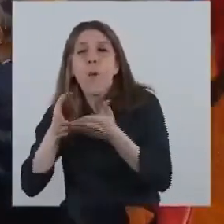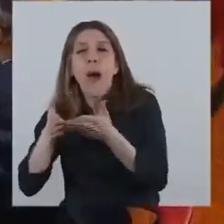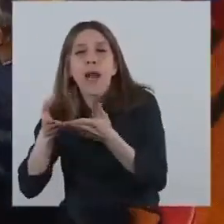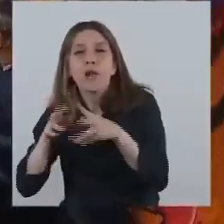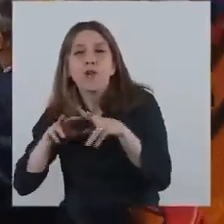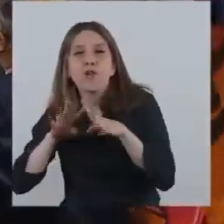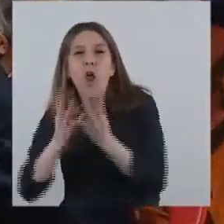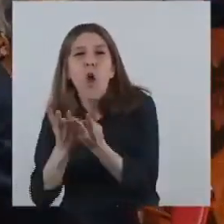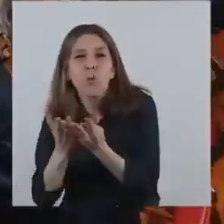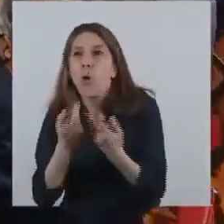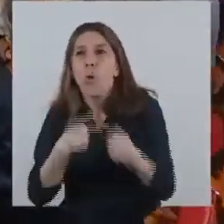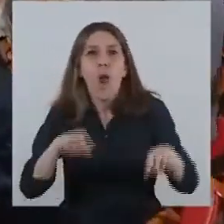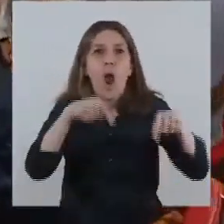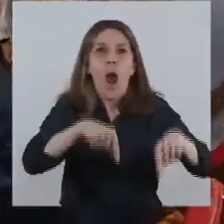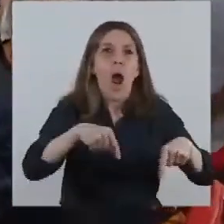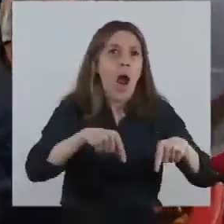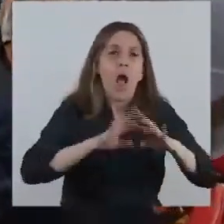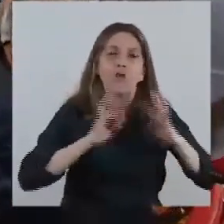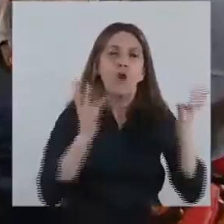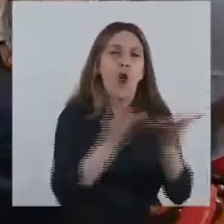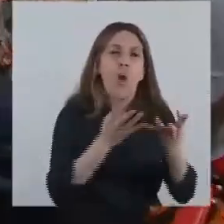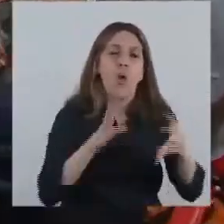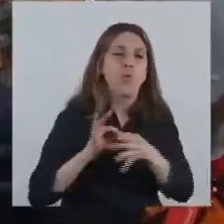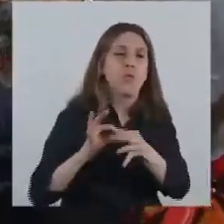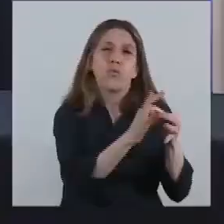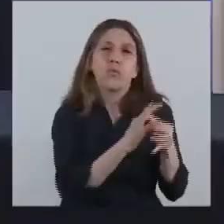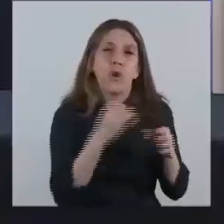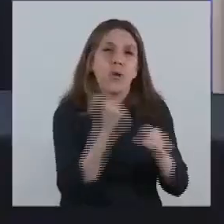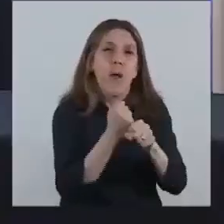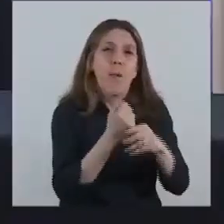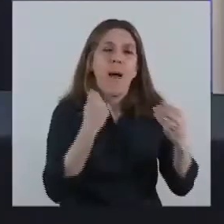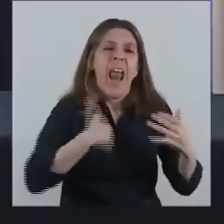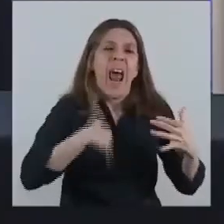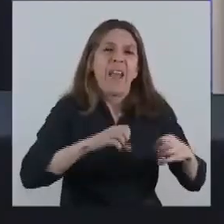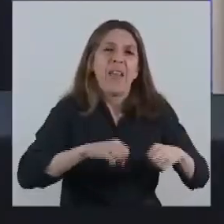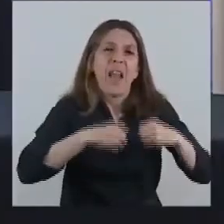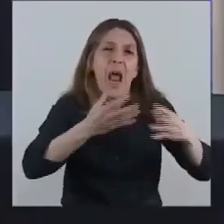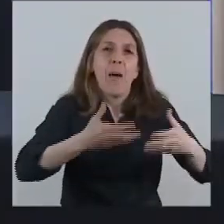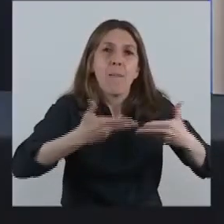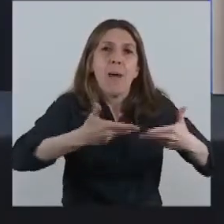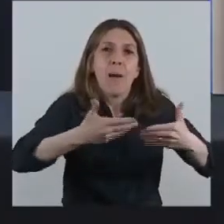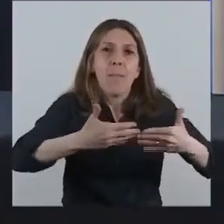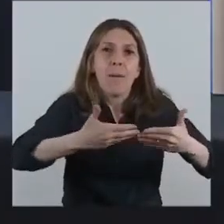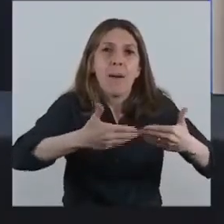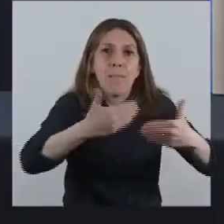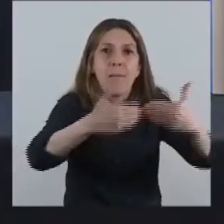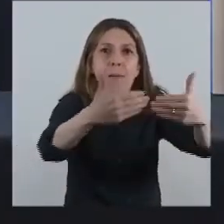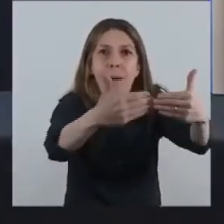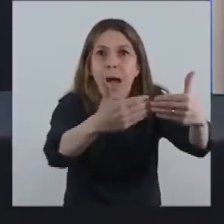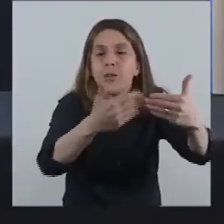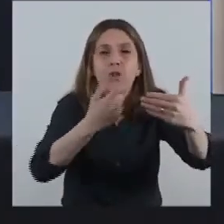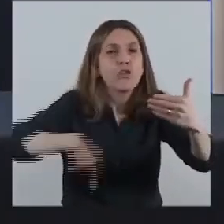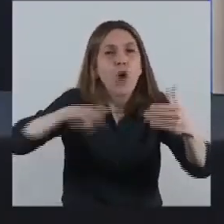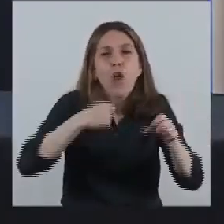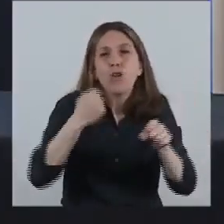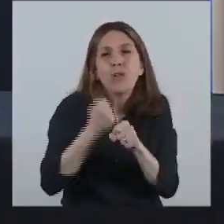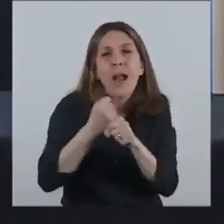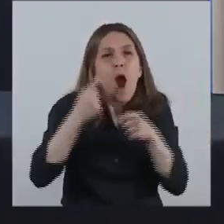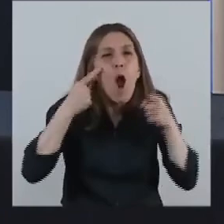Poner a Argentina de pie y mantener a Argentina de pie requiere de que vayamos todos y todas en la misma dirección.